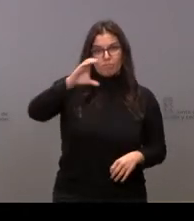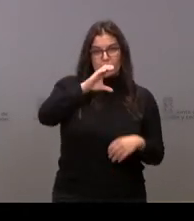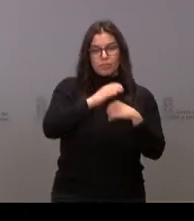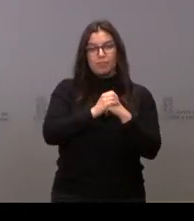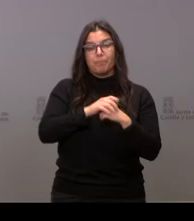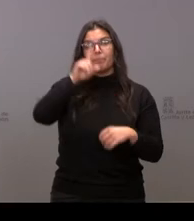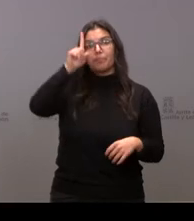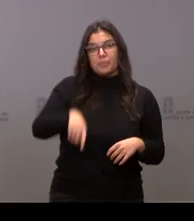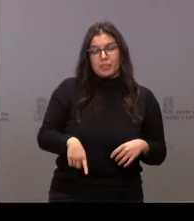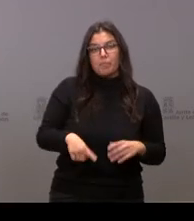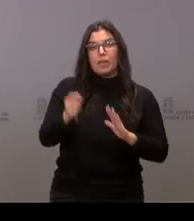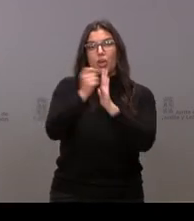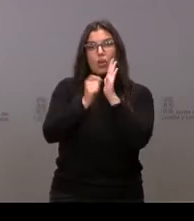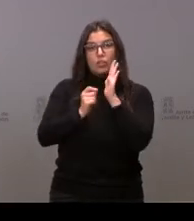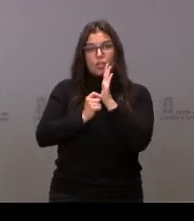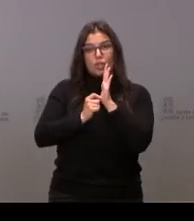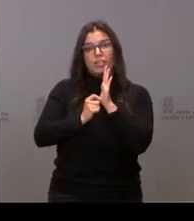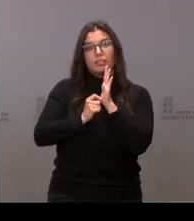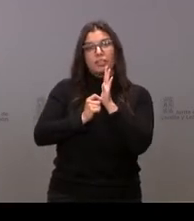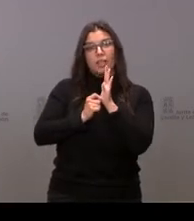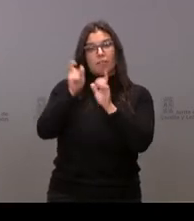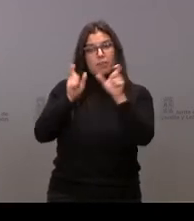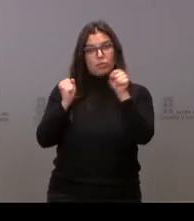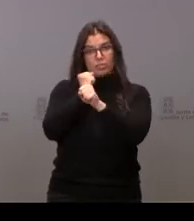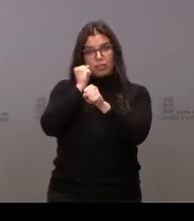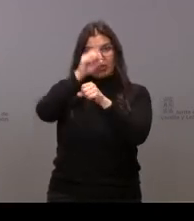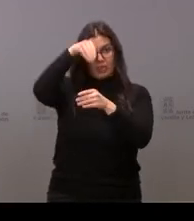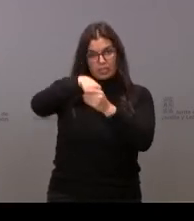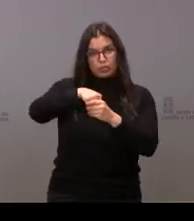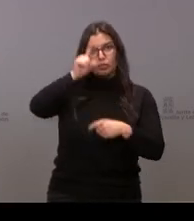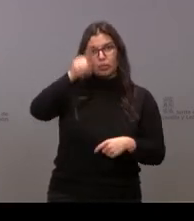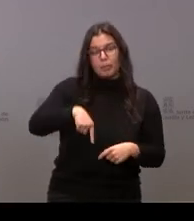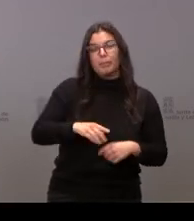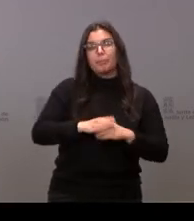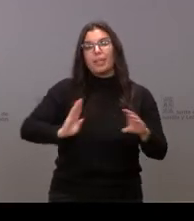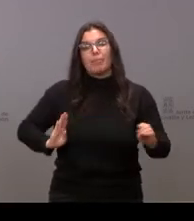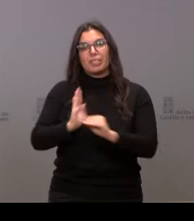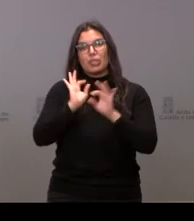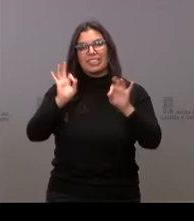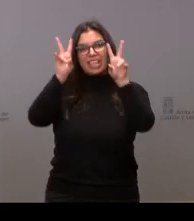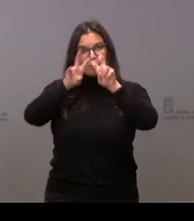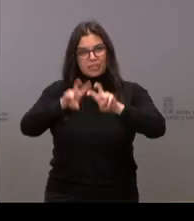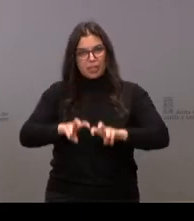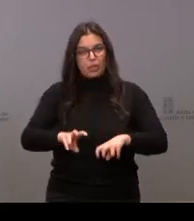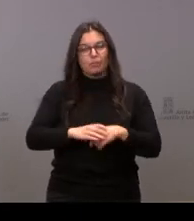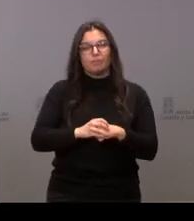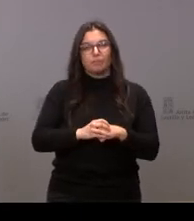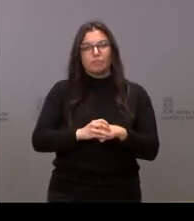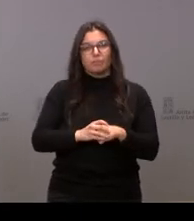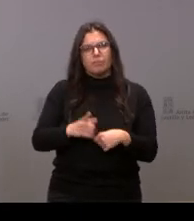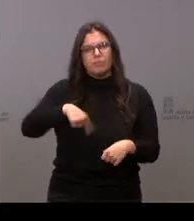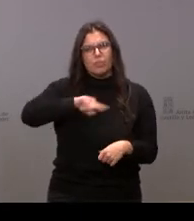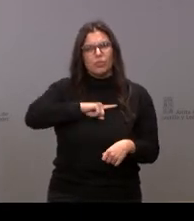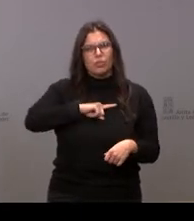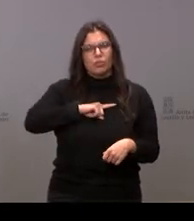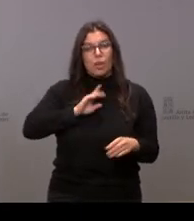también las condiciones de su personal, la inversión en investigación, estamos subiendo